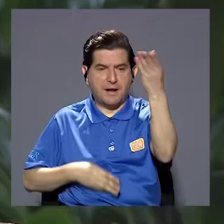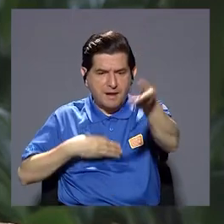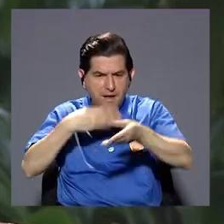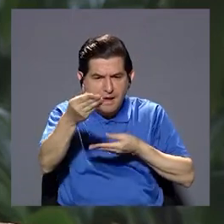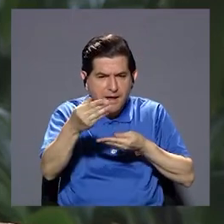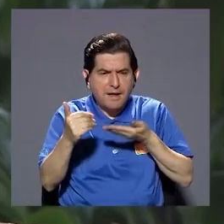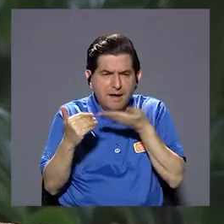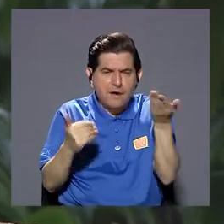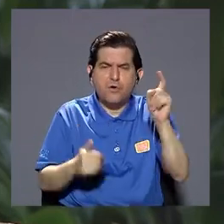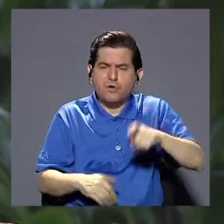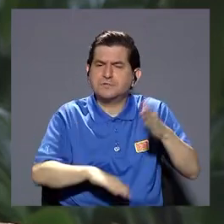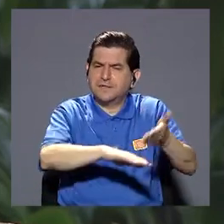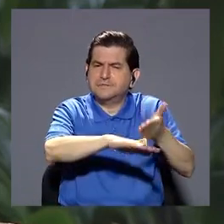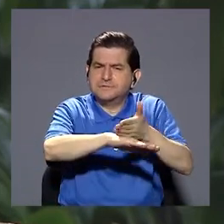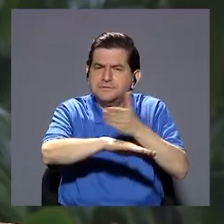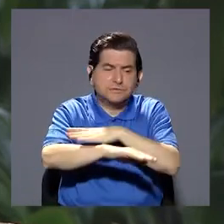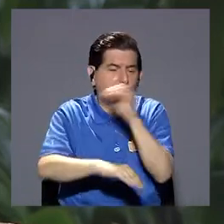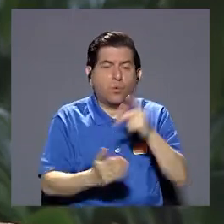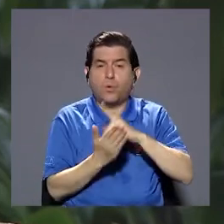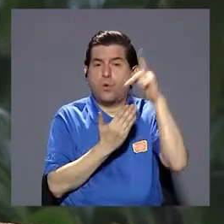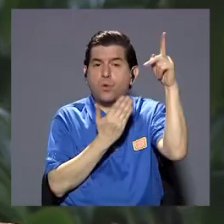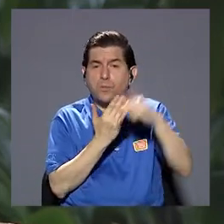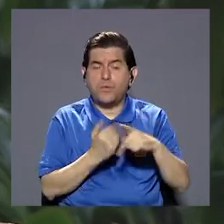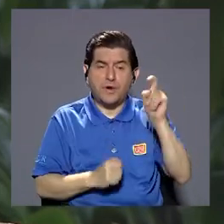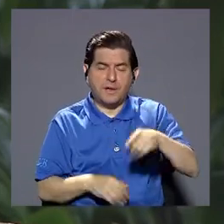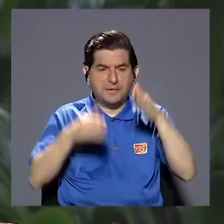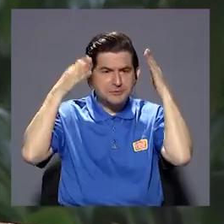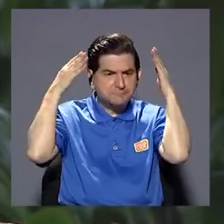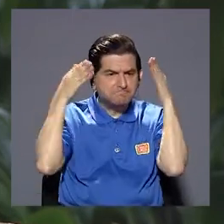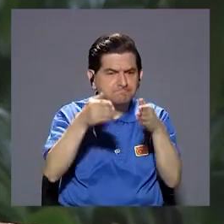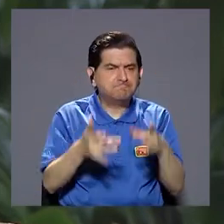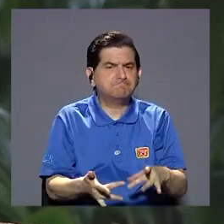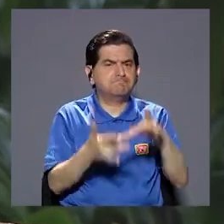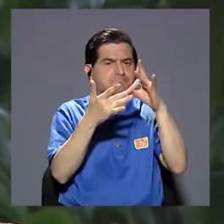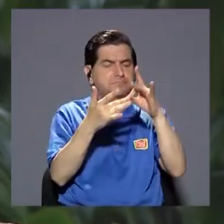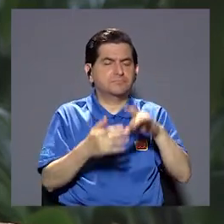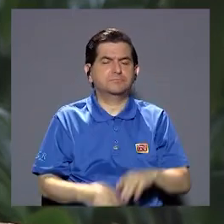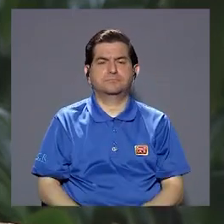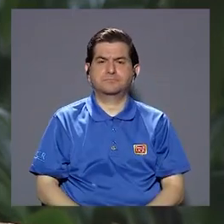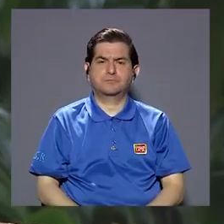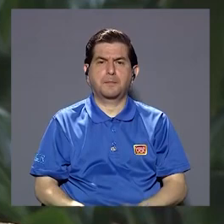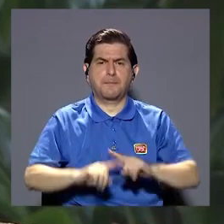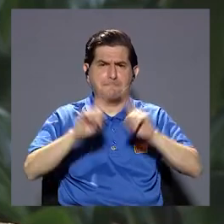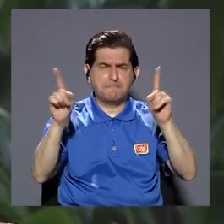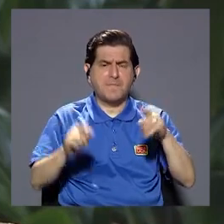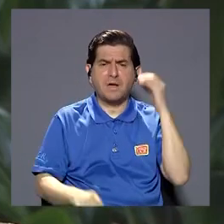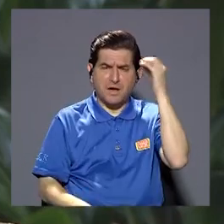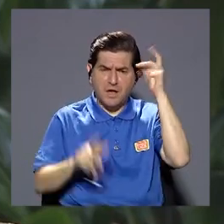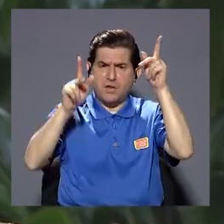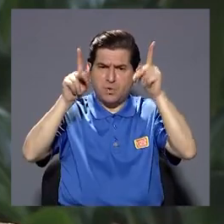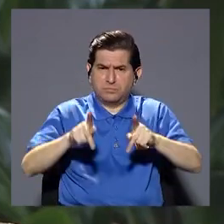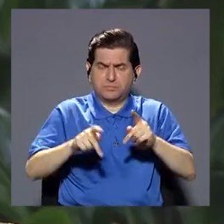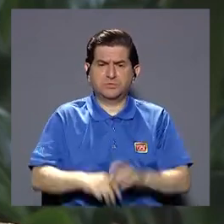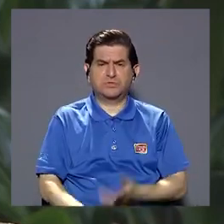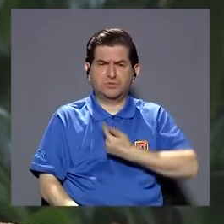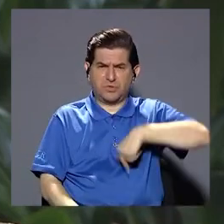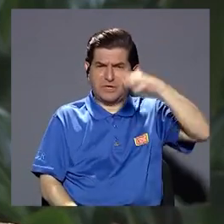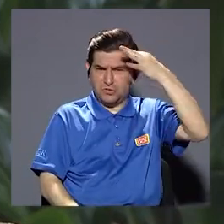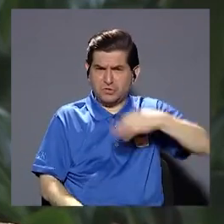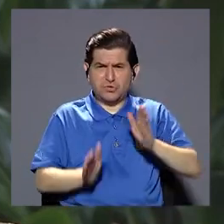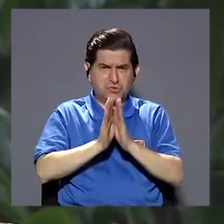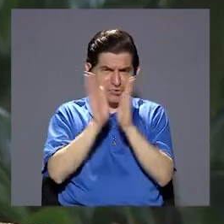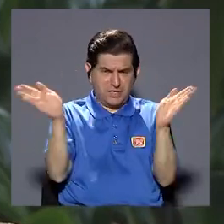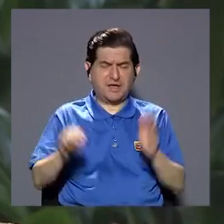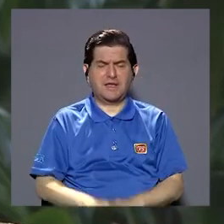hemos destacado las tres áreas de salud por mantenernos con calificaciones altas pero también nos da una realimentación sobre qué aspectos tenemos que mejorar